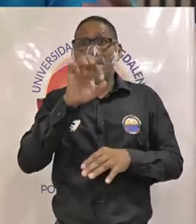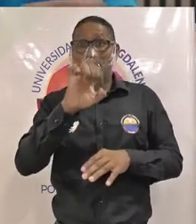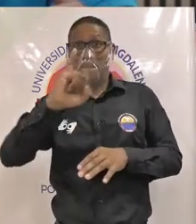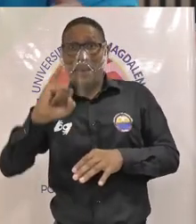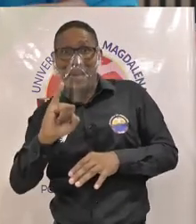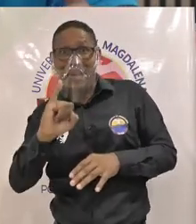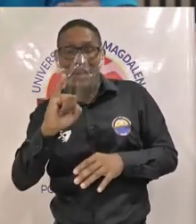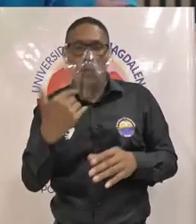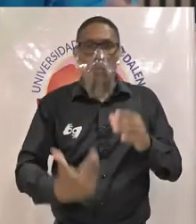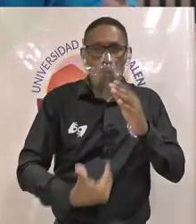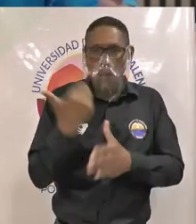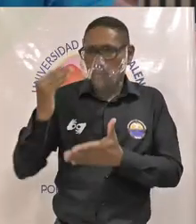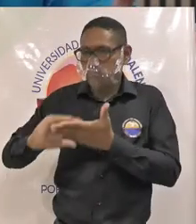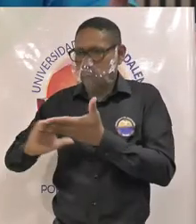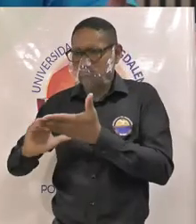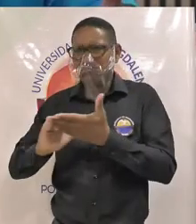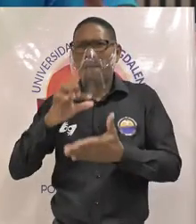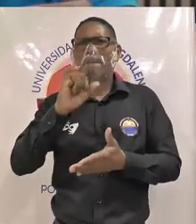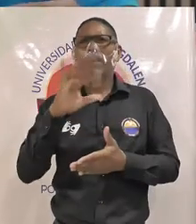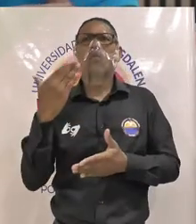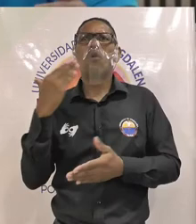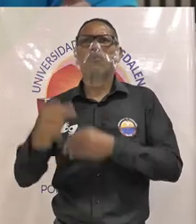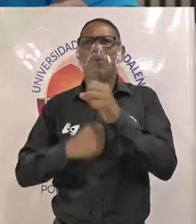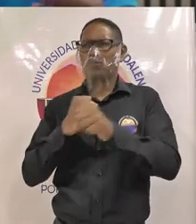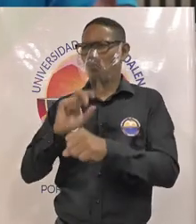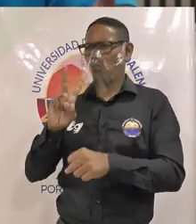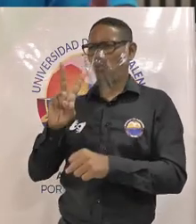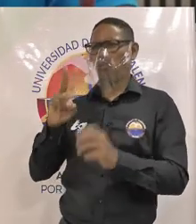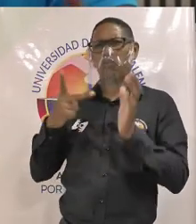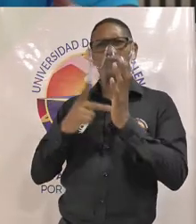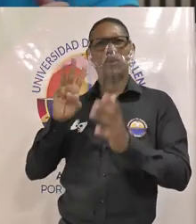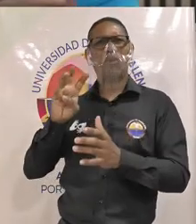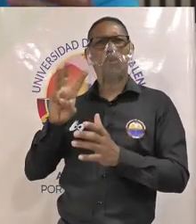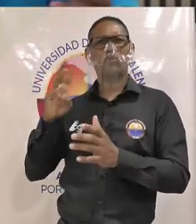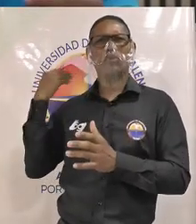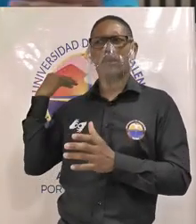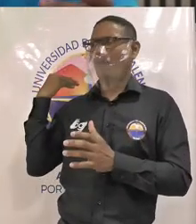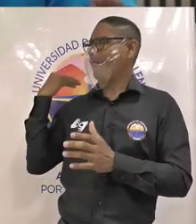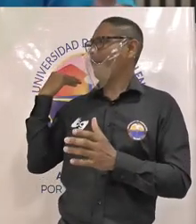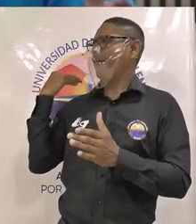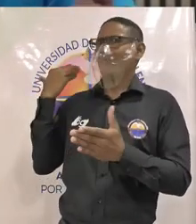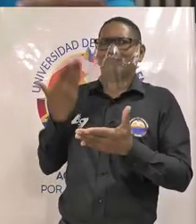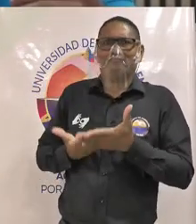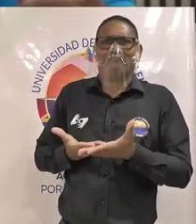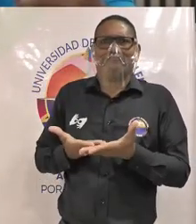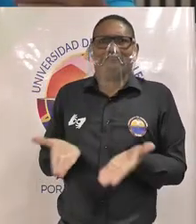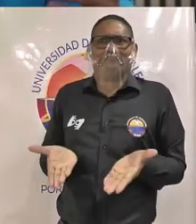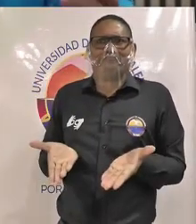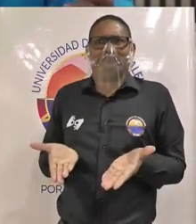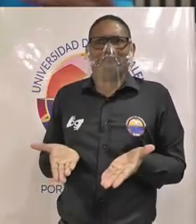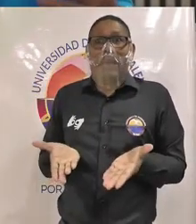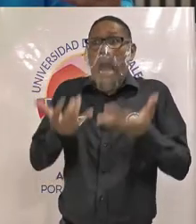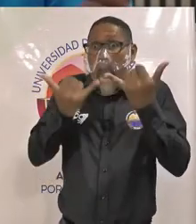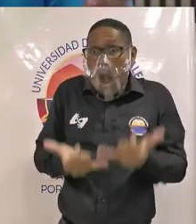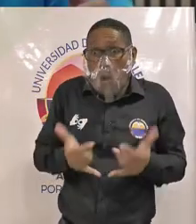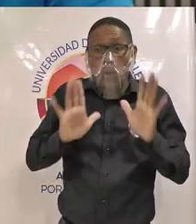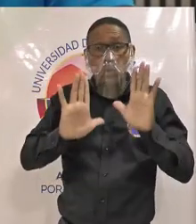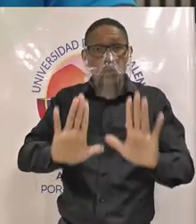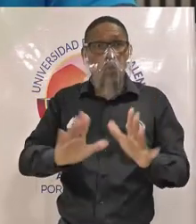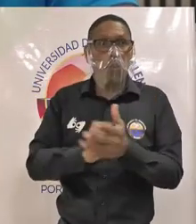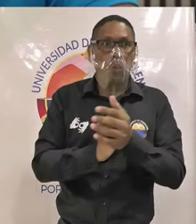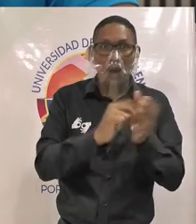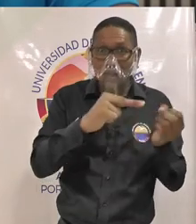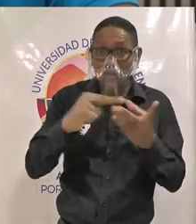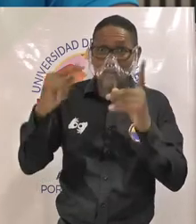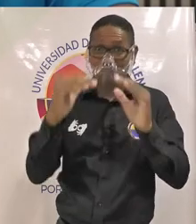el cual data del año 2008 y ha quedado rezagado a los requerimientos que conlleva la educación superior en la